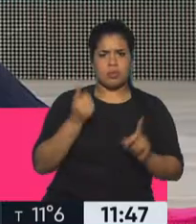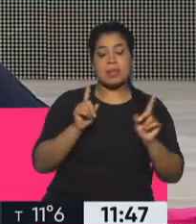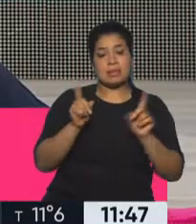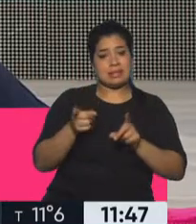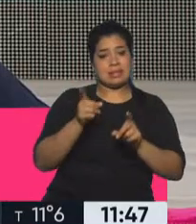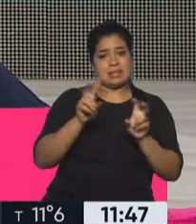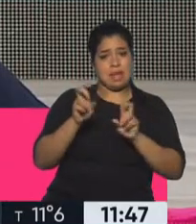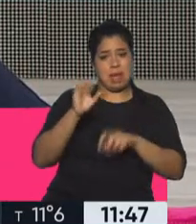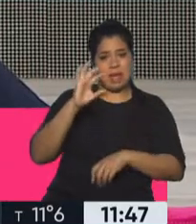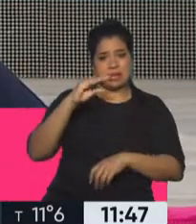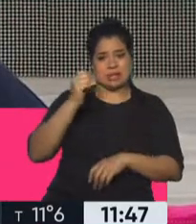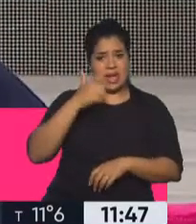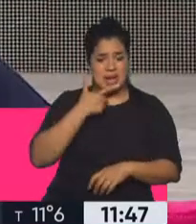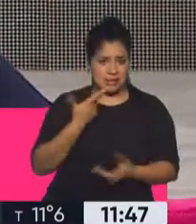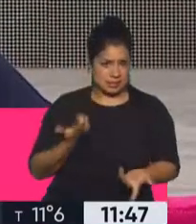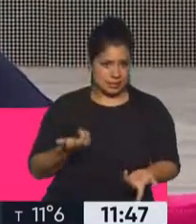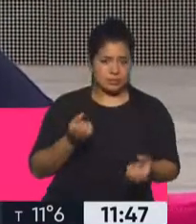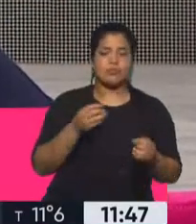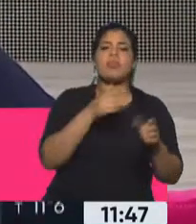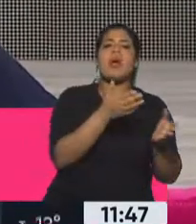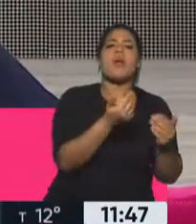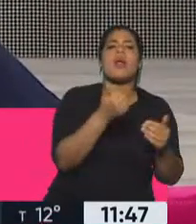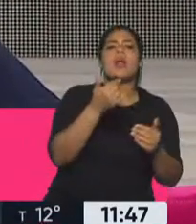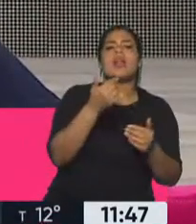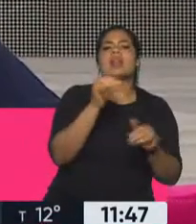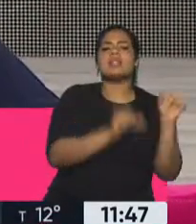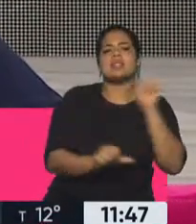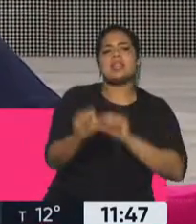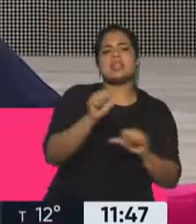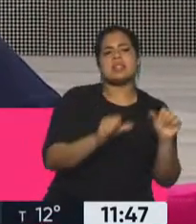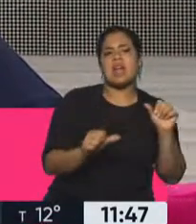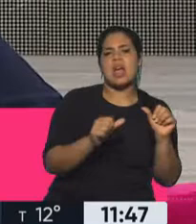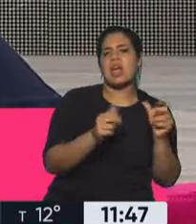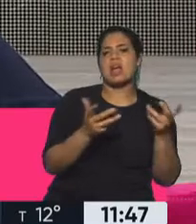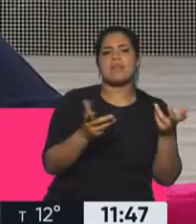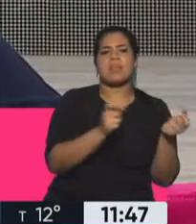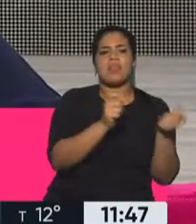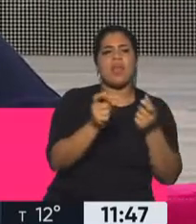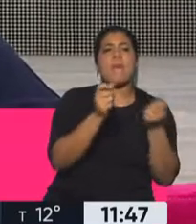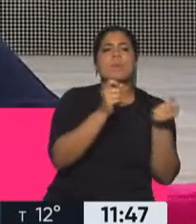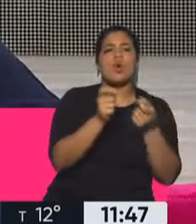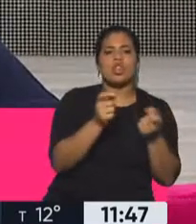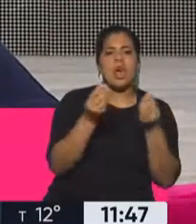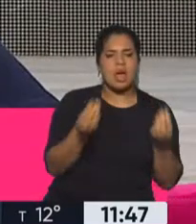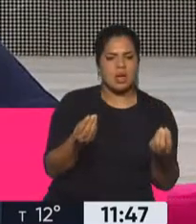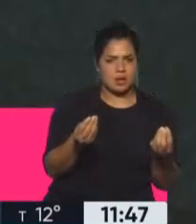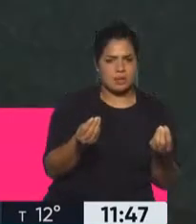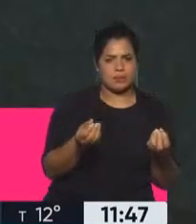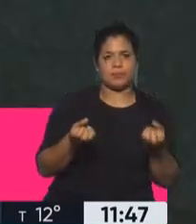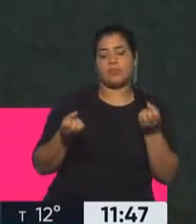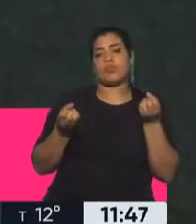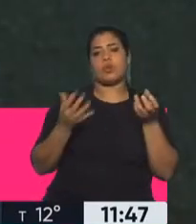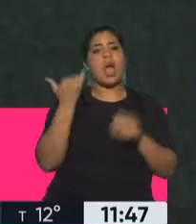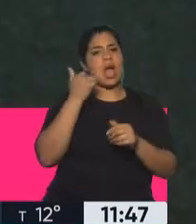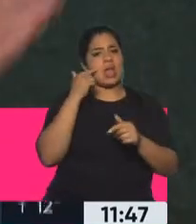y en eso estamos. Muy bien. Y Andrés, ¿la ciencia qué hace a favor de esto, justamente del tema del Chagas? Bueno, hay muchos